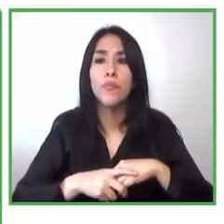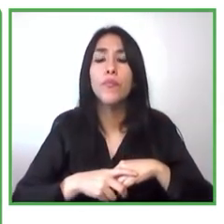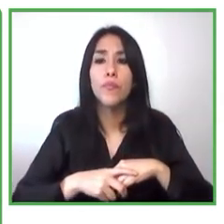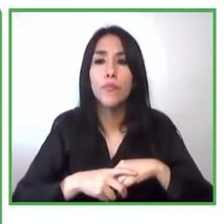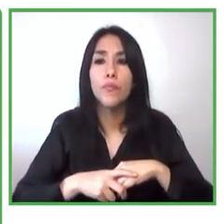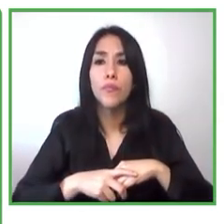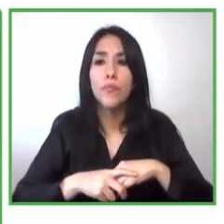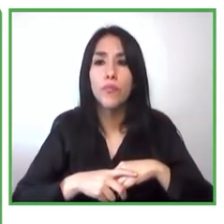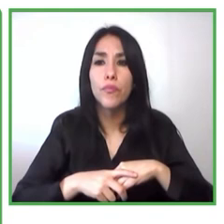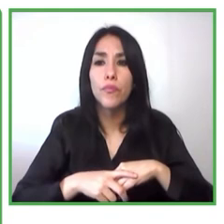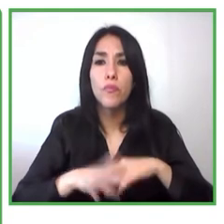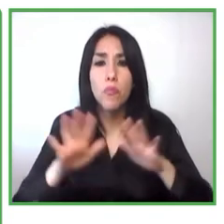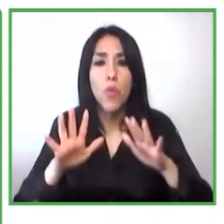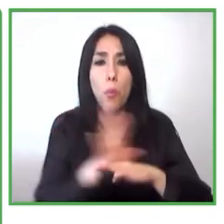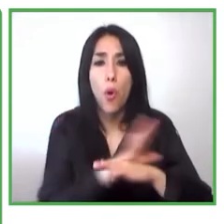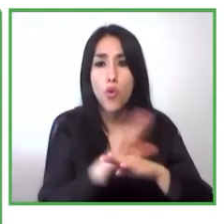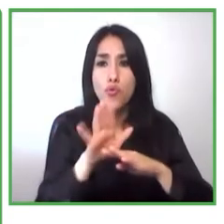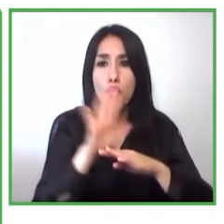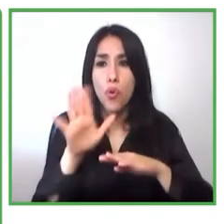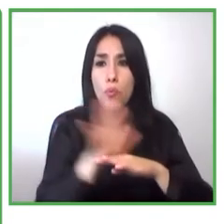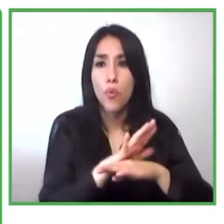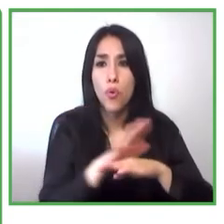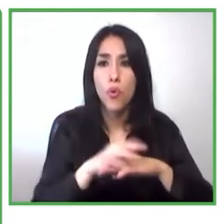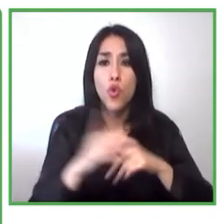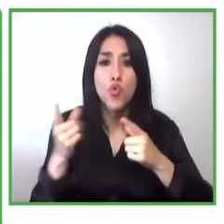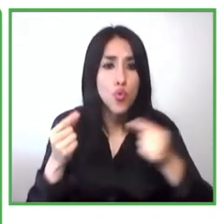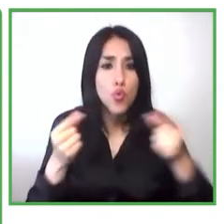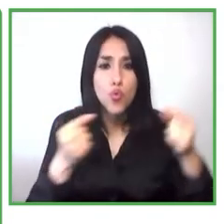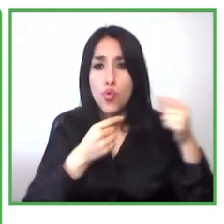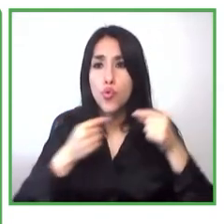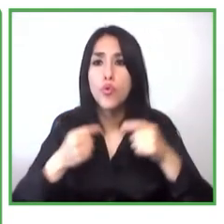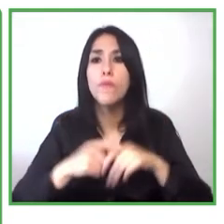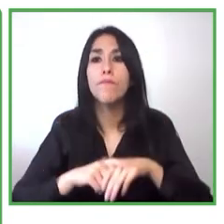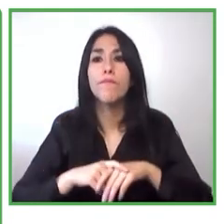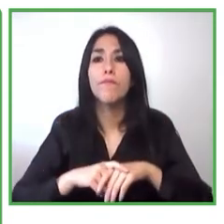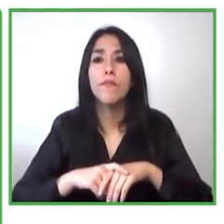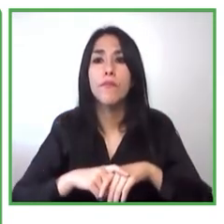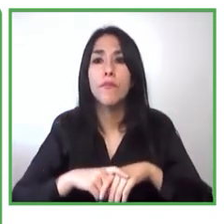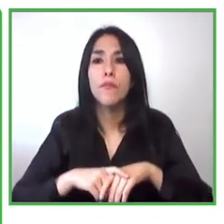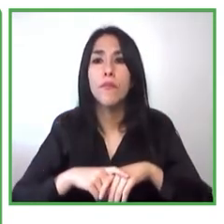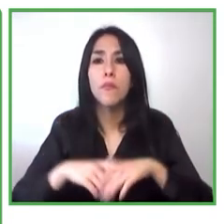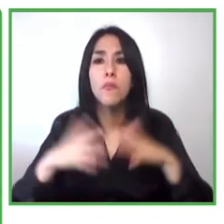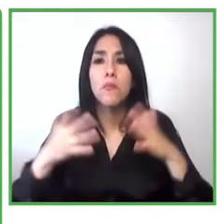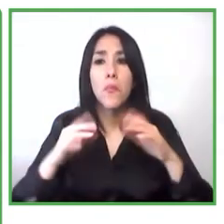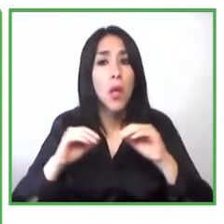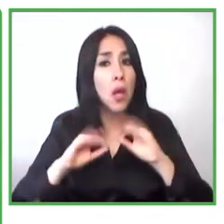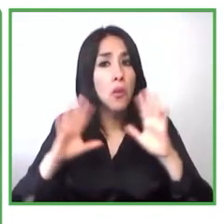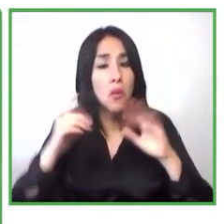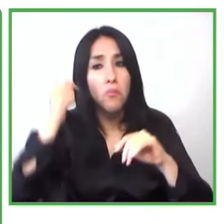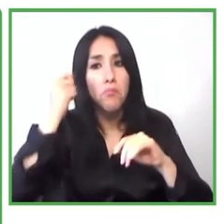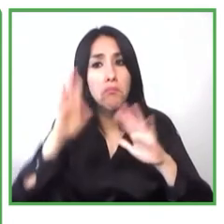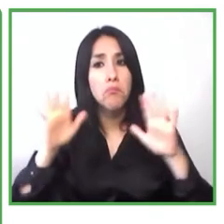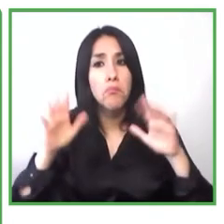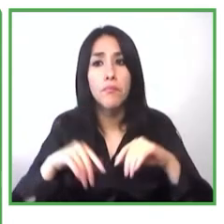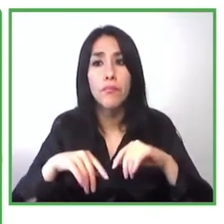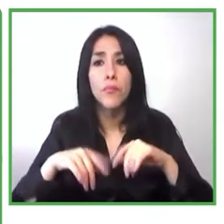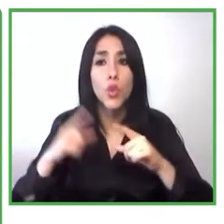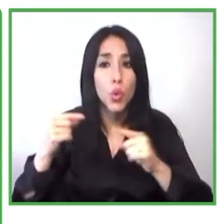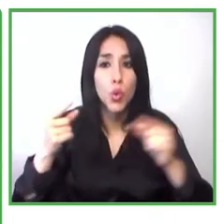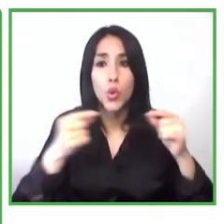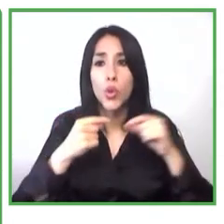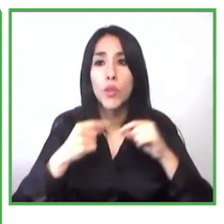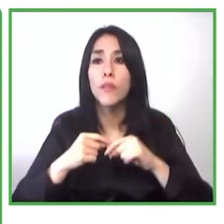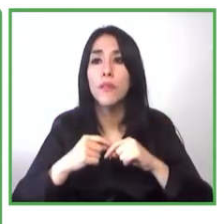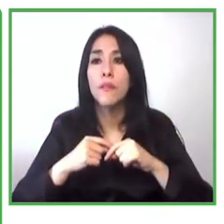herramienta? ¿de qué forma lo entenderían mejor? y así fuimos desarrollando herramientas pensando en que en sala